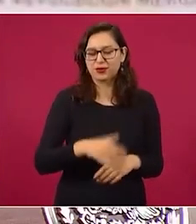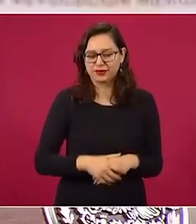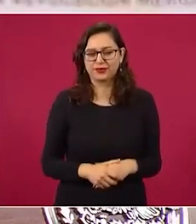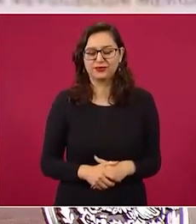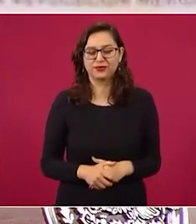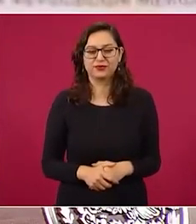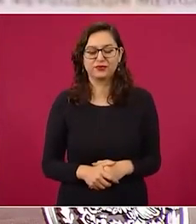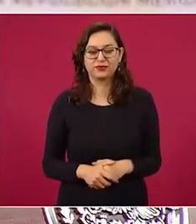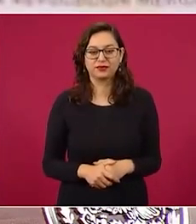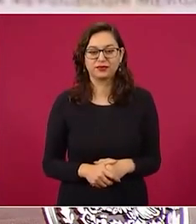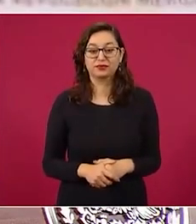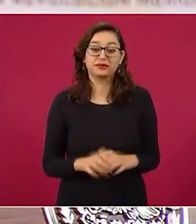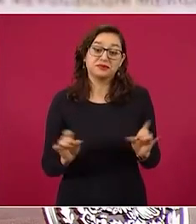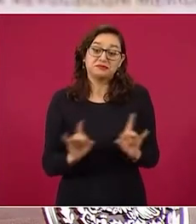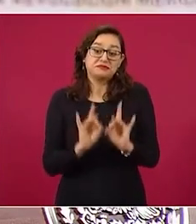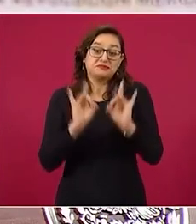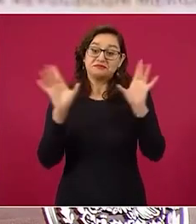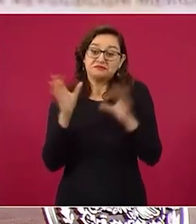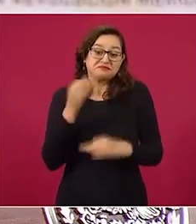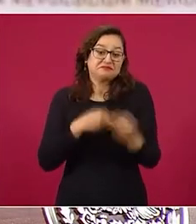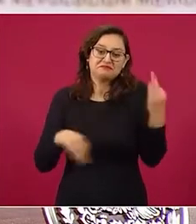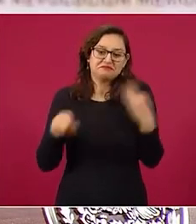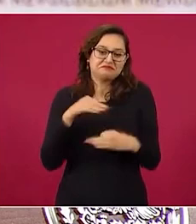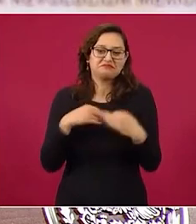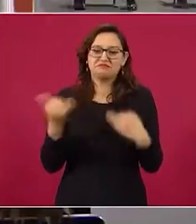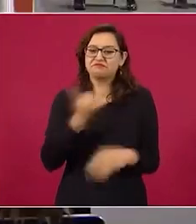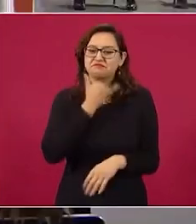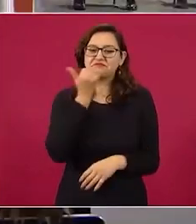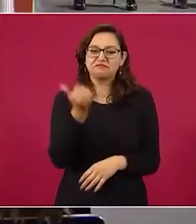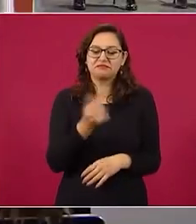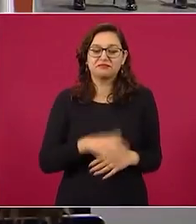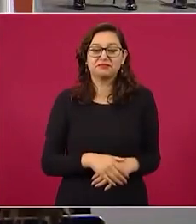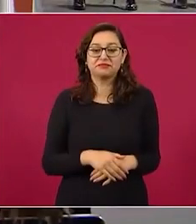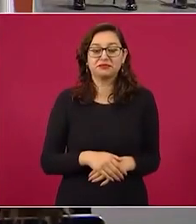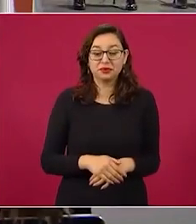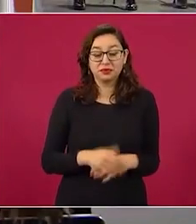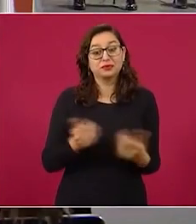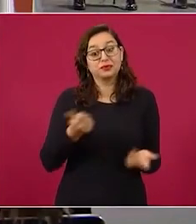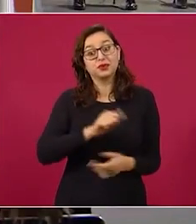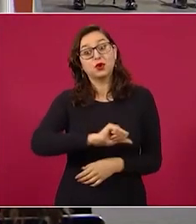Este... Y a todos nos pasa. Y el señor Lozano,